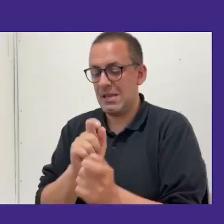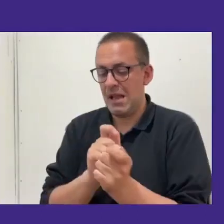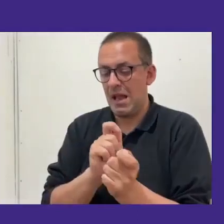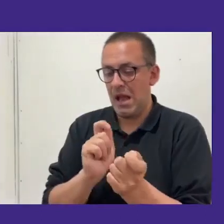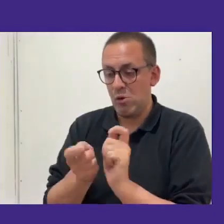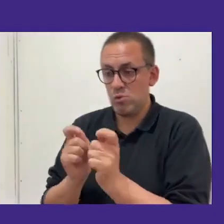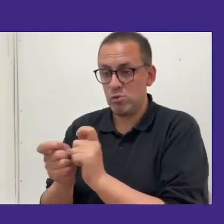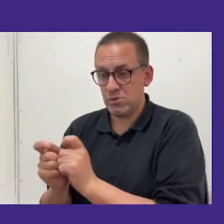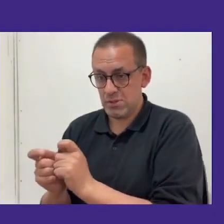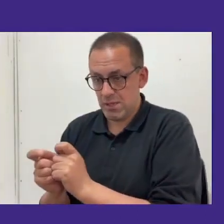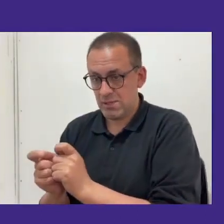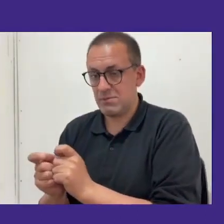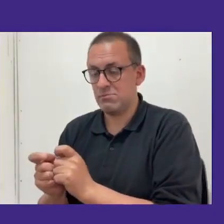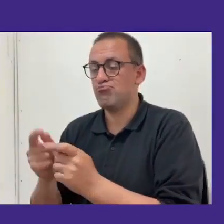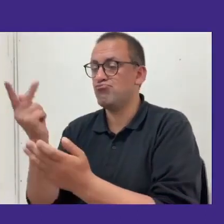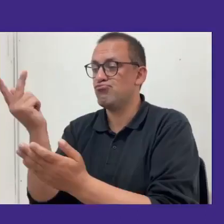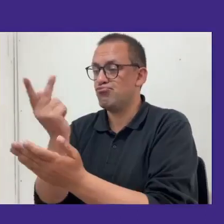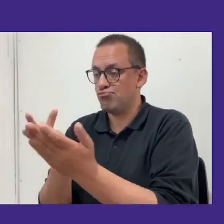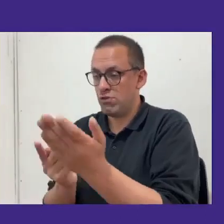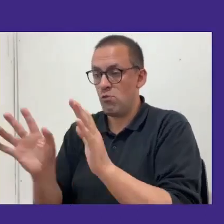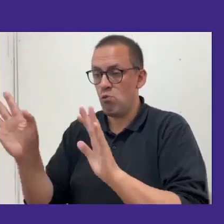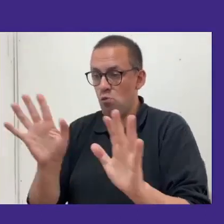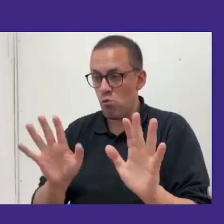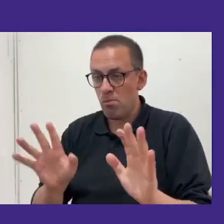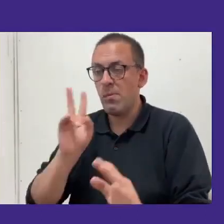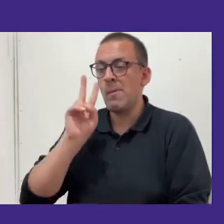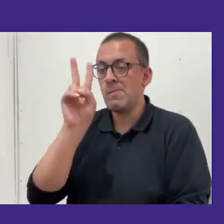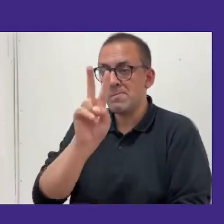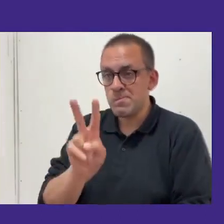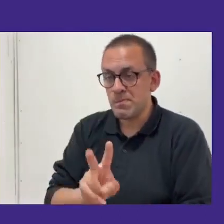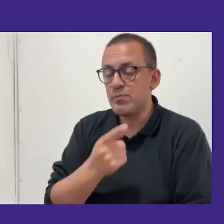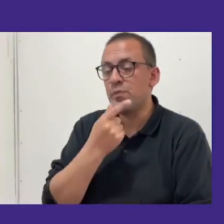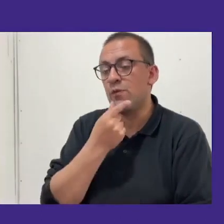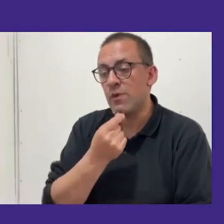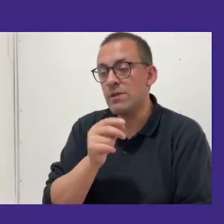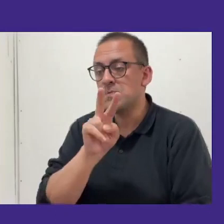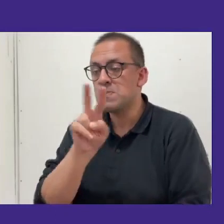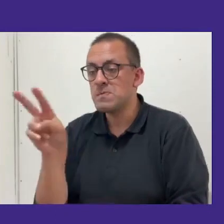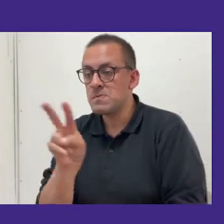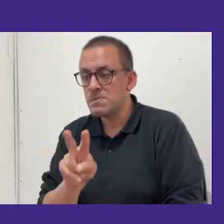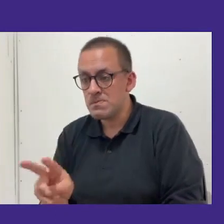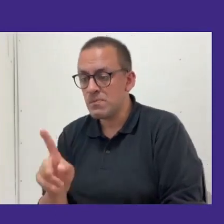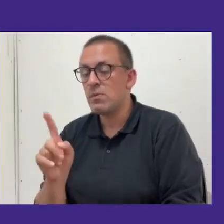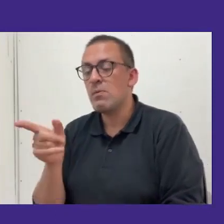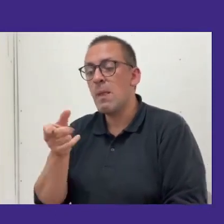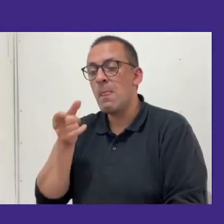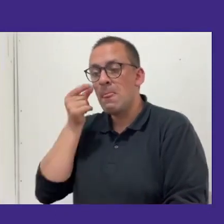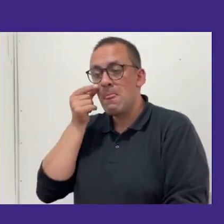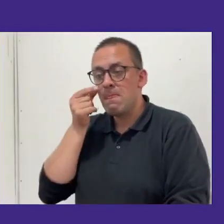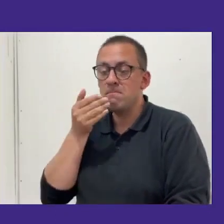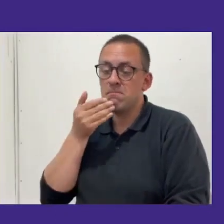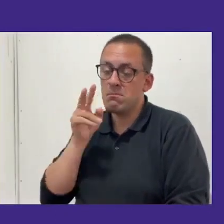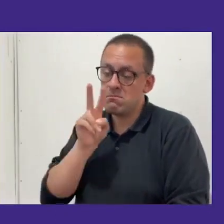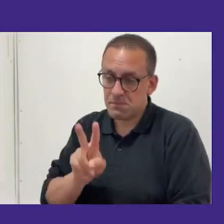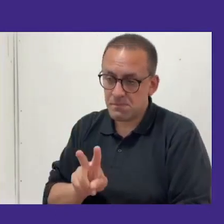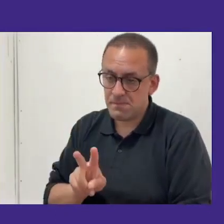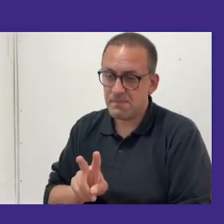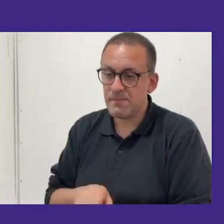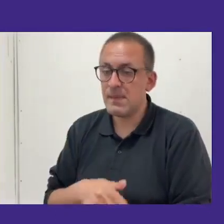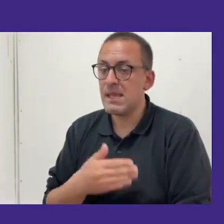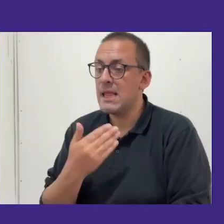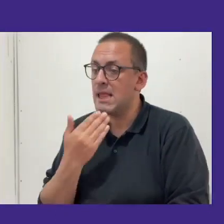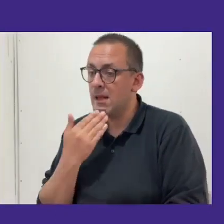gráficos, para que tuviera una lectura fácil para alguna persona con una baja visión. Y también